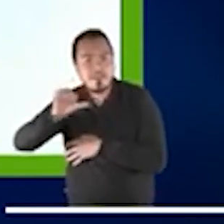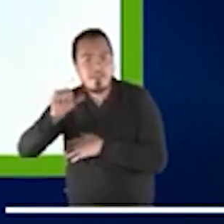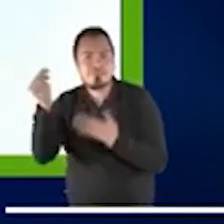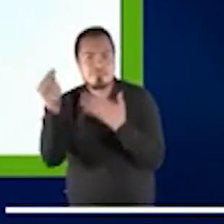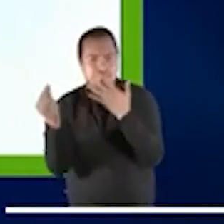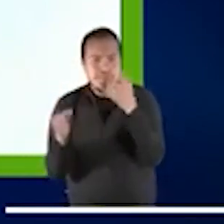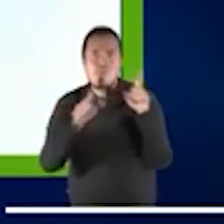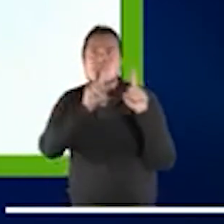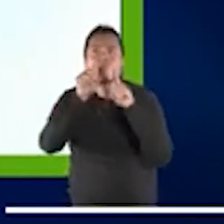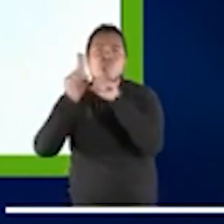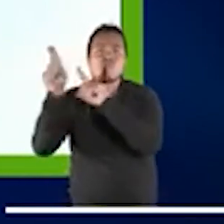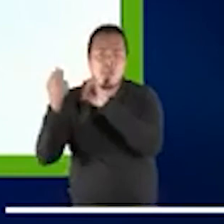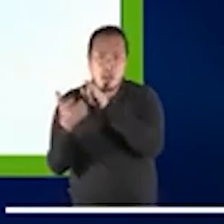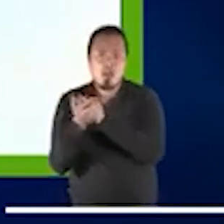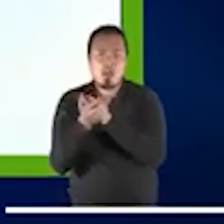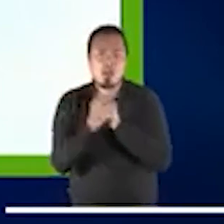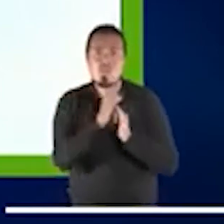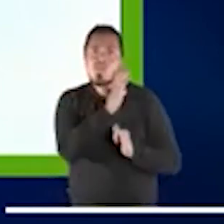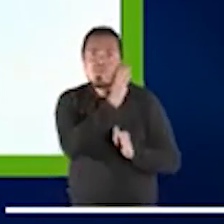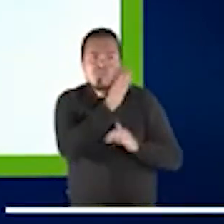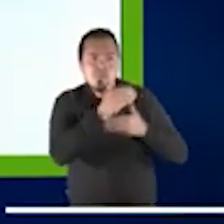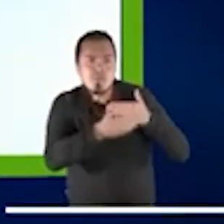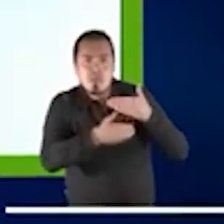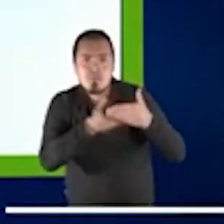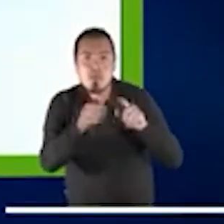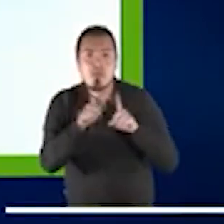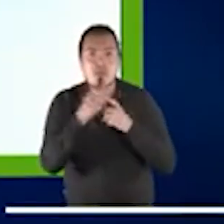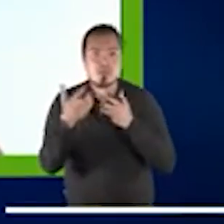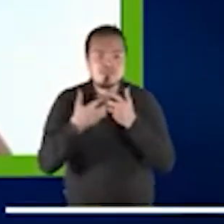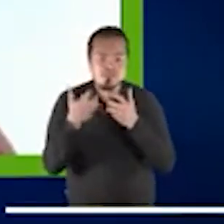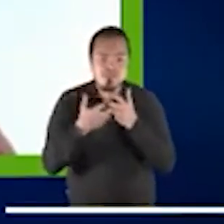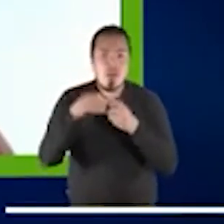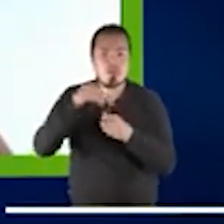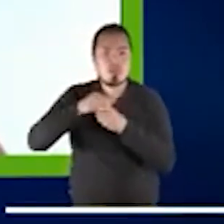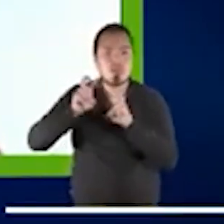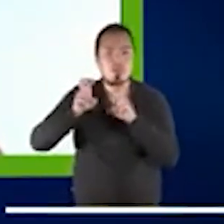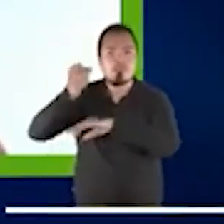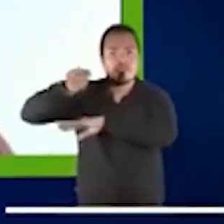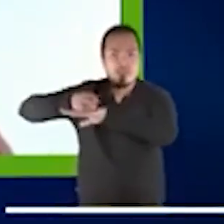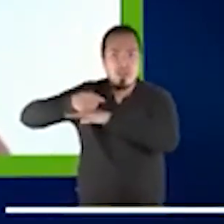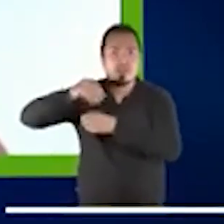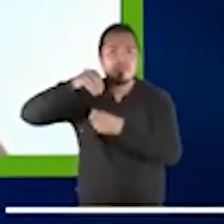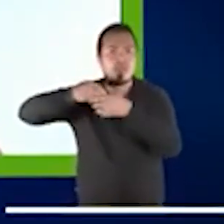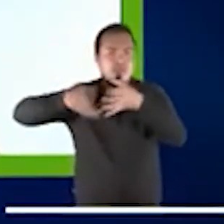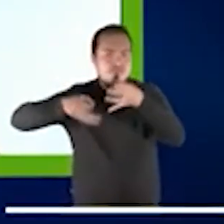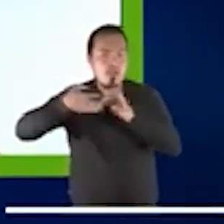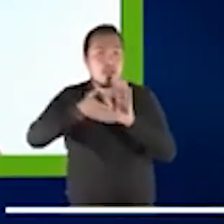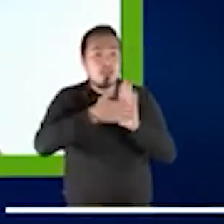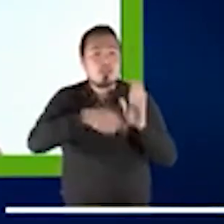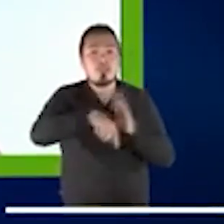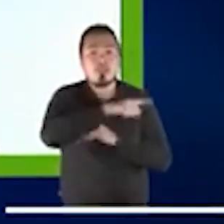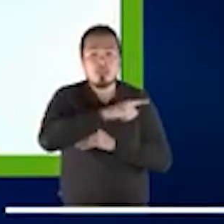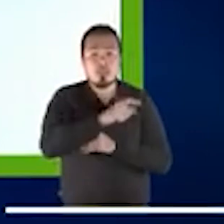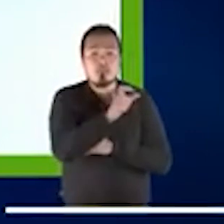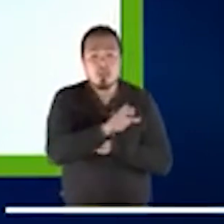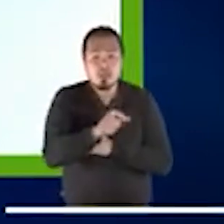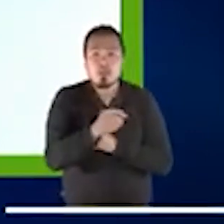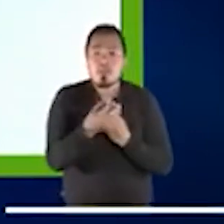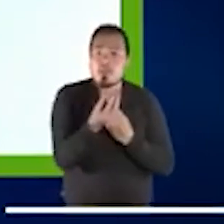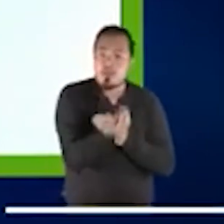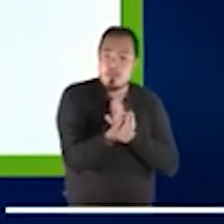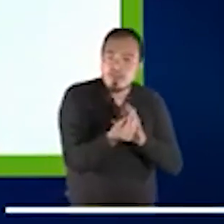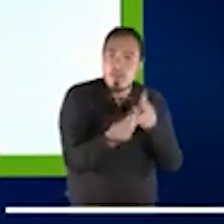carga al sistema penal y son víctimas que o han sobrevivido al COVID o son